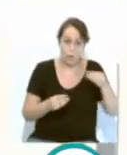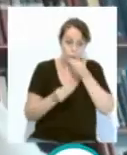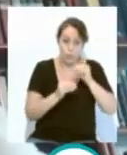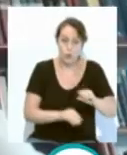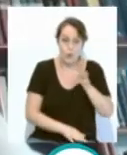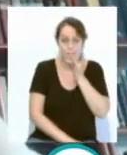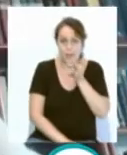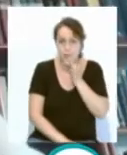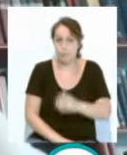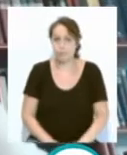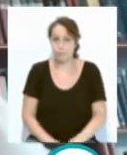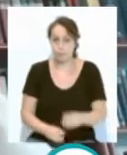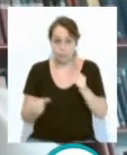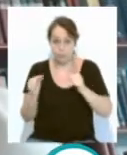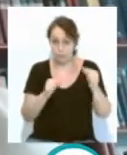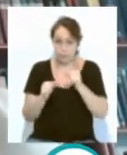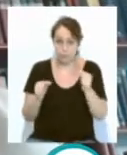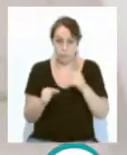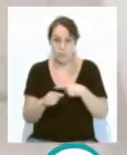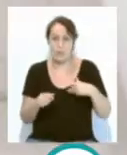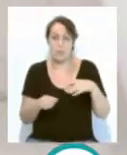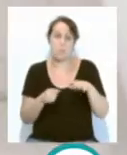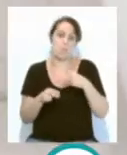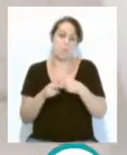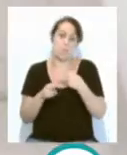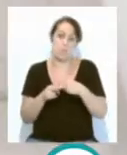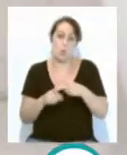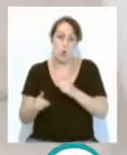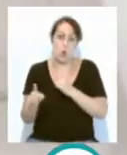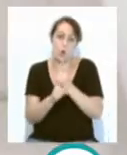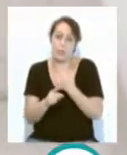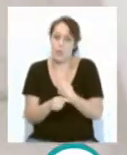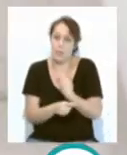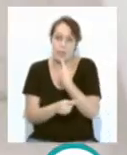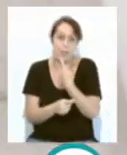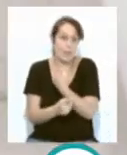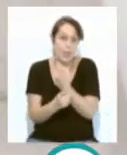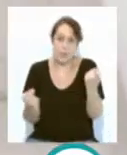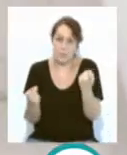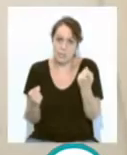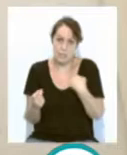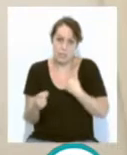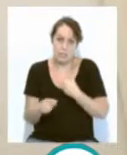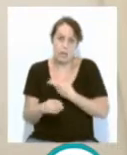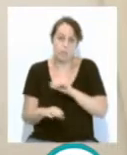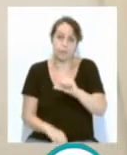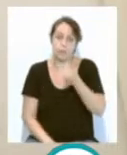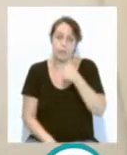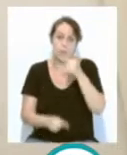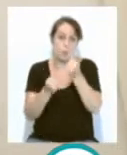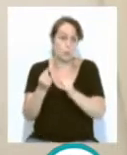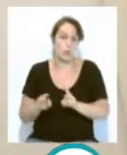En cuanto al fondo del debate, todos los partidos de la oposición han coincidido en la necesidad por responsabilidad de aprobar unos nuevos